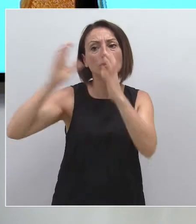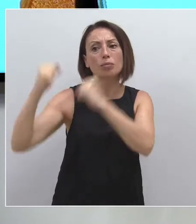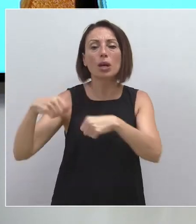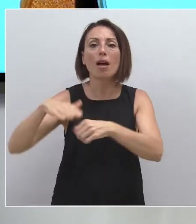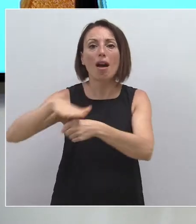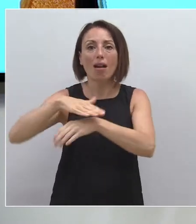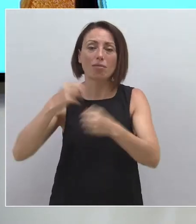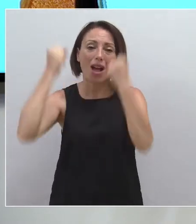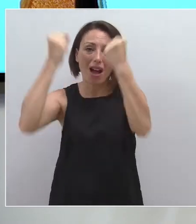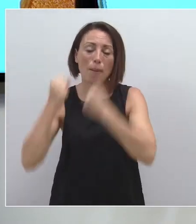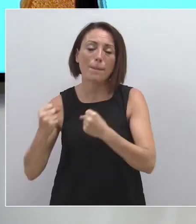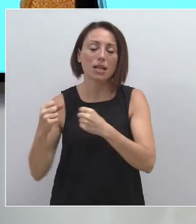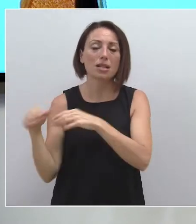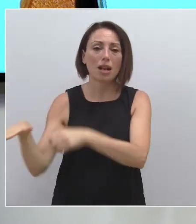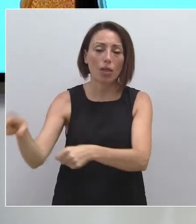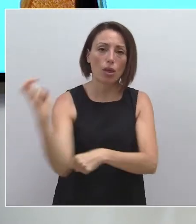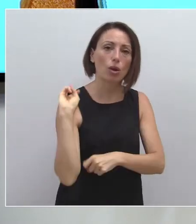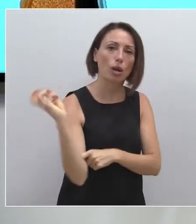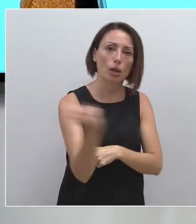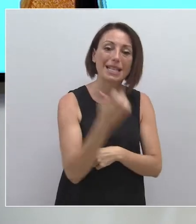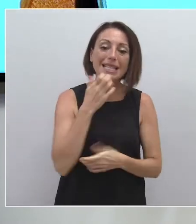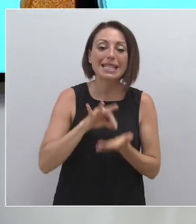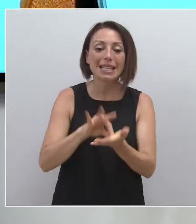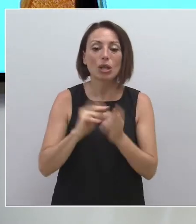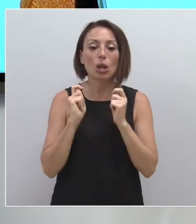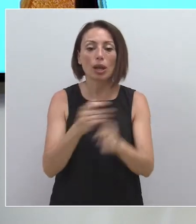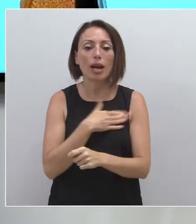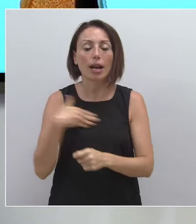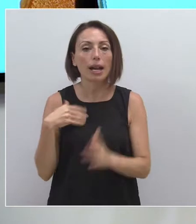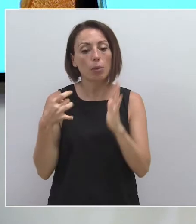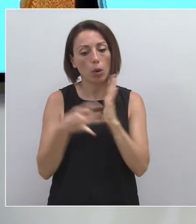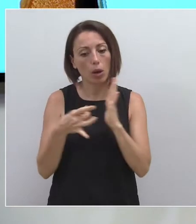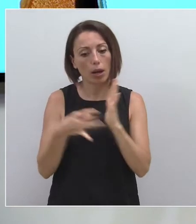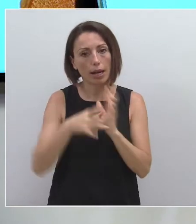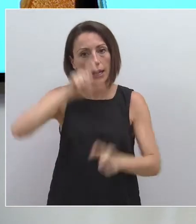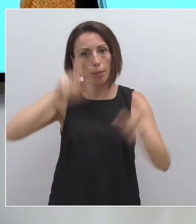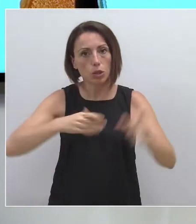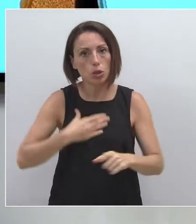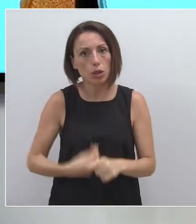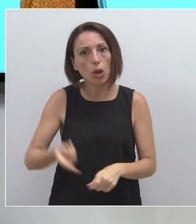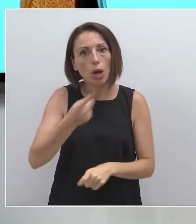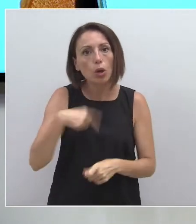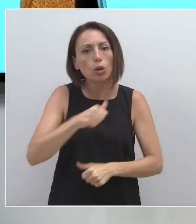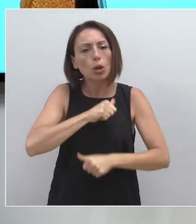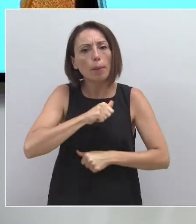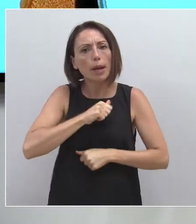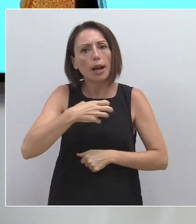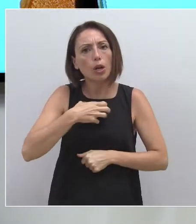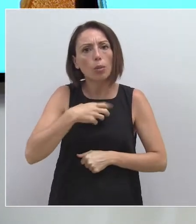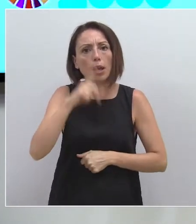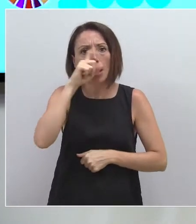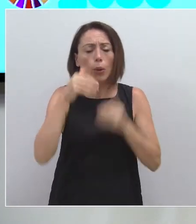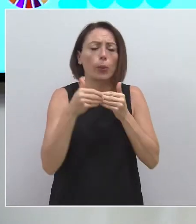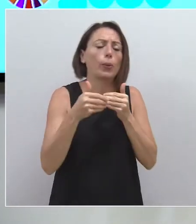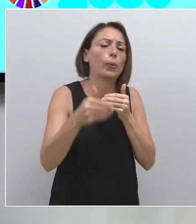Administraciones. Por lo que, si queremos seguir ofreciendo servicios de excelente calidad a los murcianos, no podemos esperar a 2035.